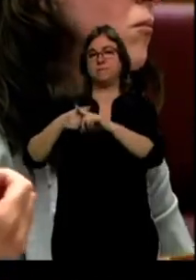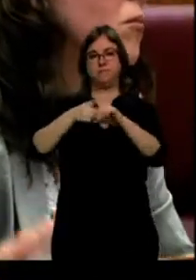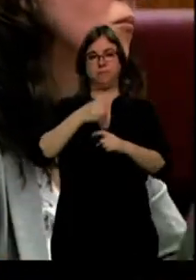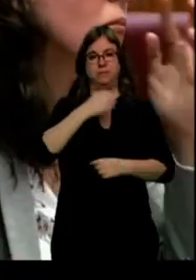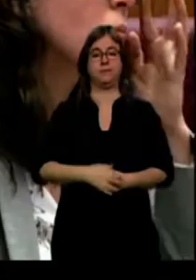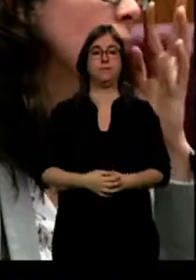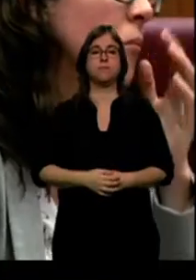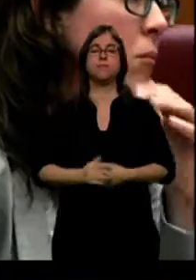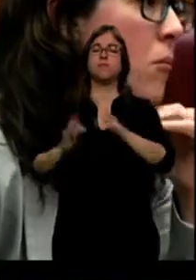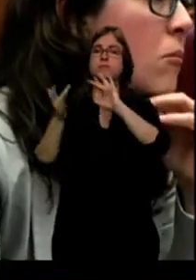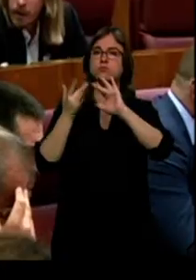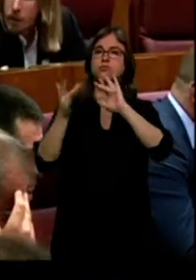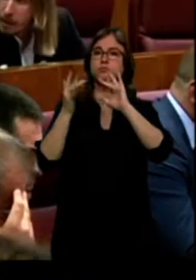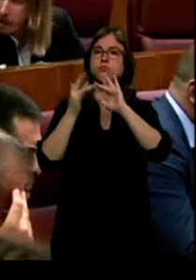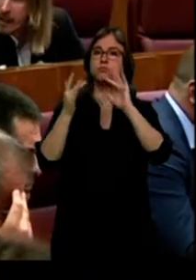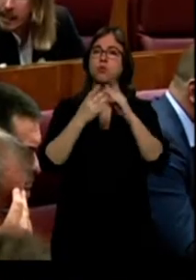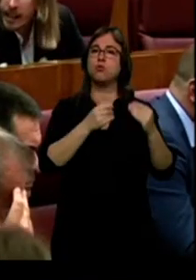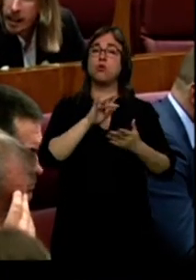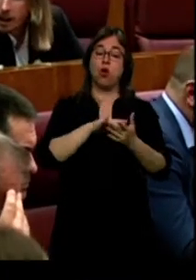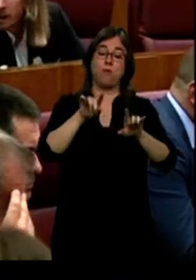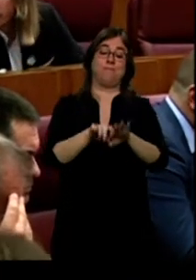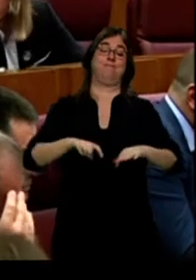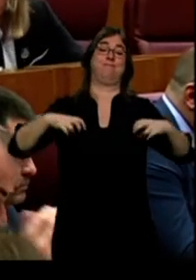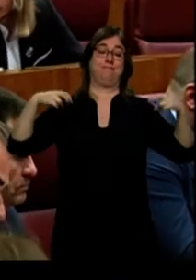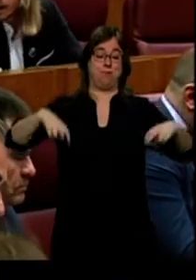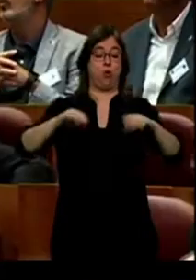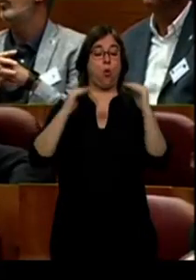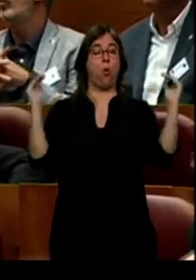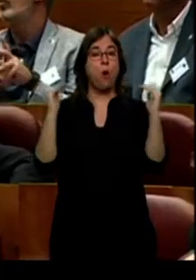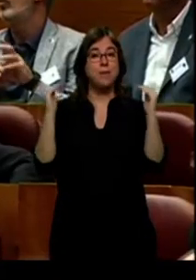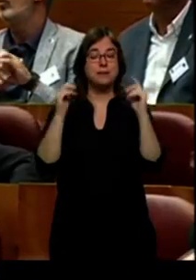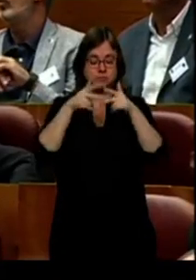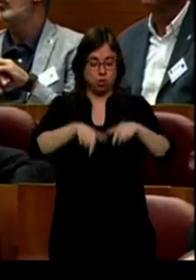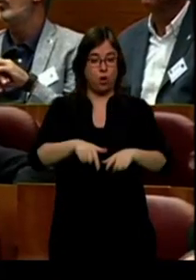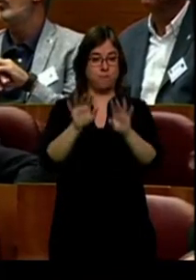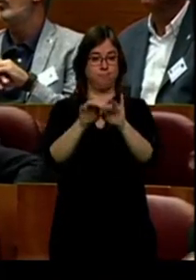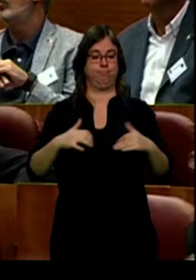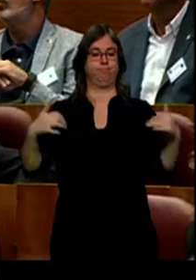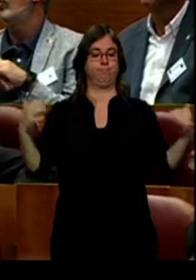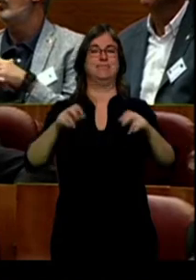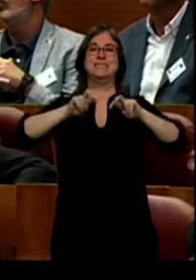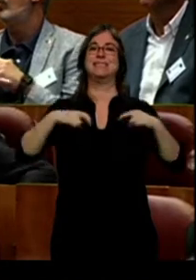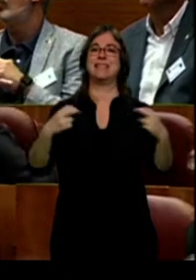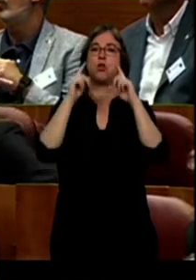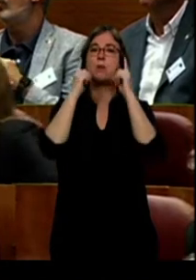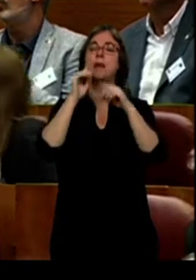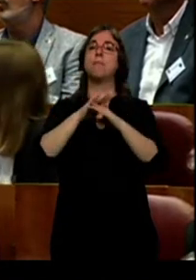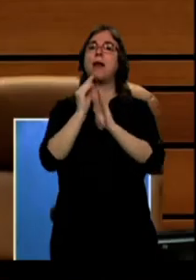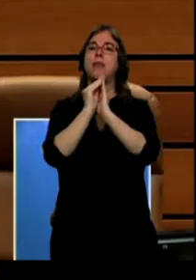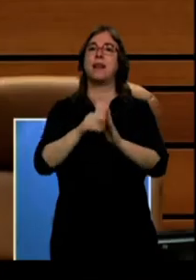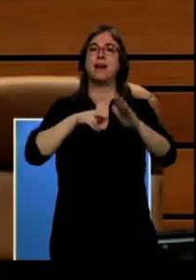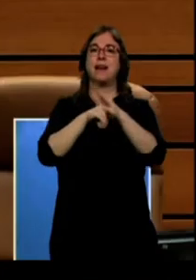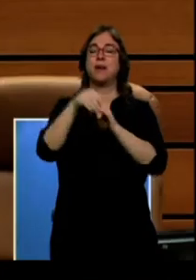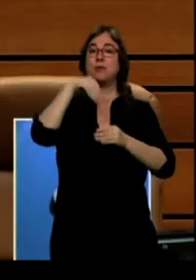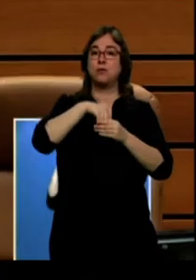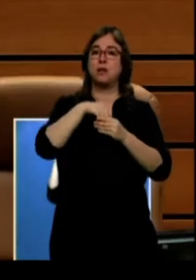conversaciones, este jueves se sentarán por primera vez los cinco para fijar los primeros pasos de su reglamento interno. A la espera también de las cuotas de